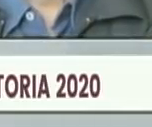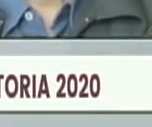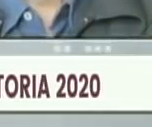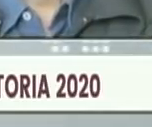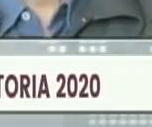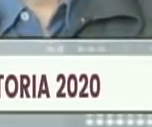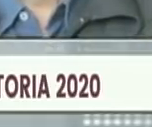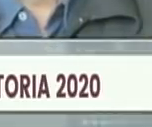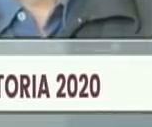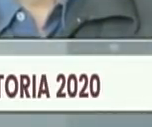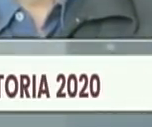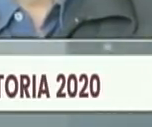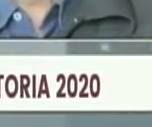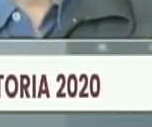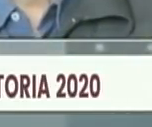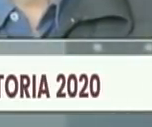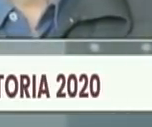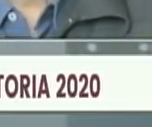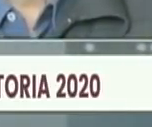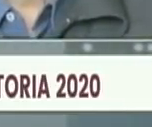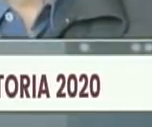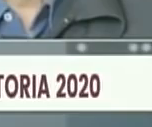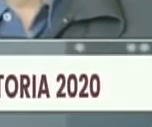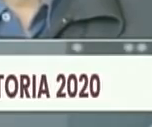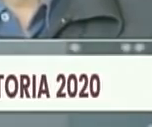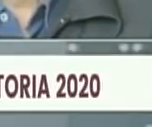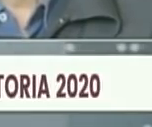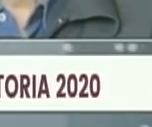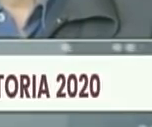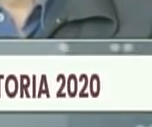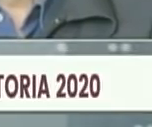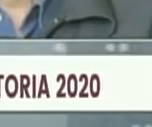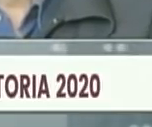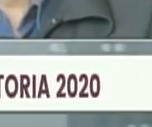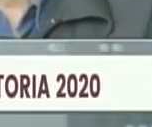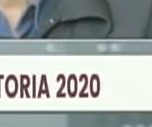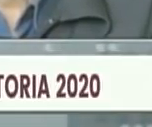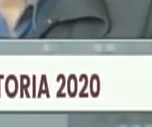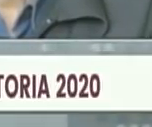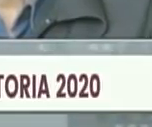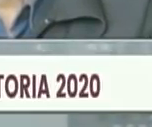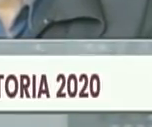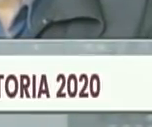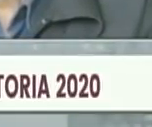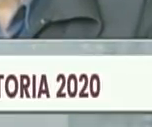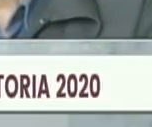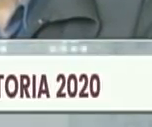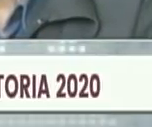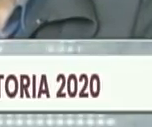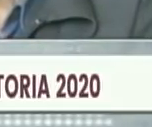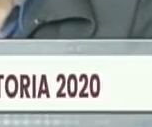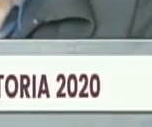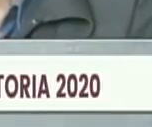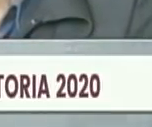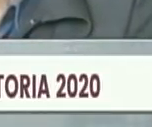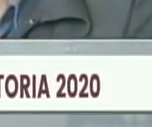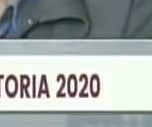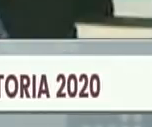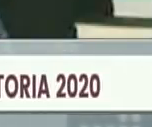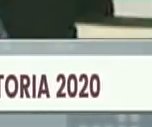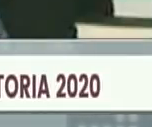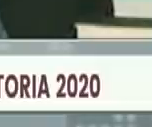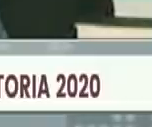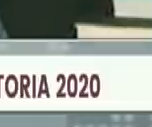Chalbot que tocaron en algún grado su niñez. Investigando sobre Delgado conoció al tú el carrillo íntimo